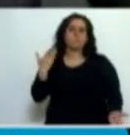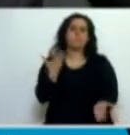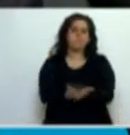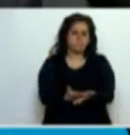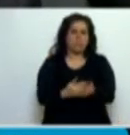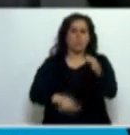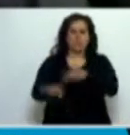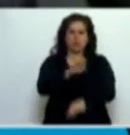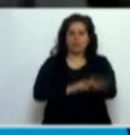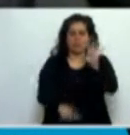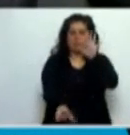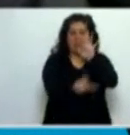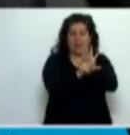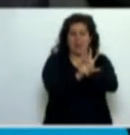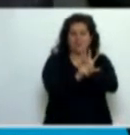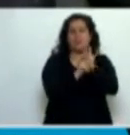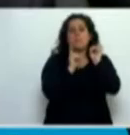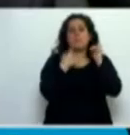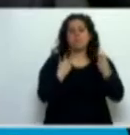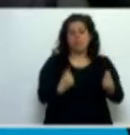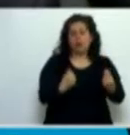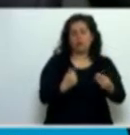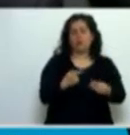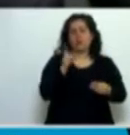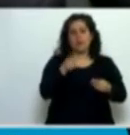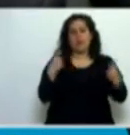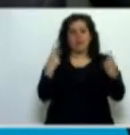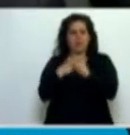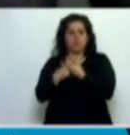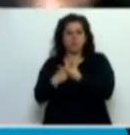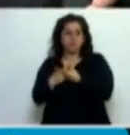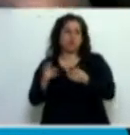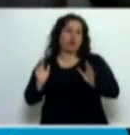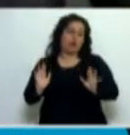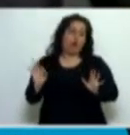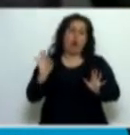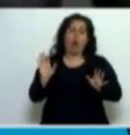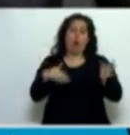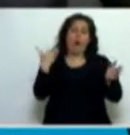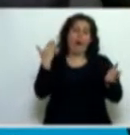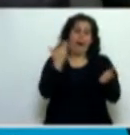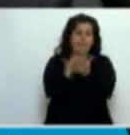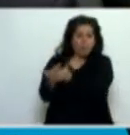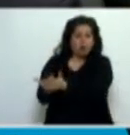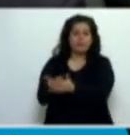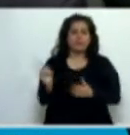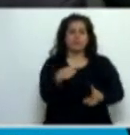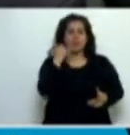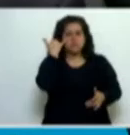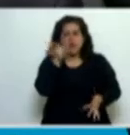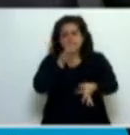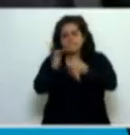de ley y también que fue una de las discusiones o de los aportes que hemos conversado con